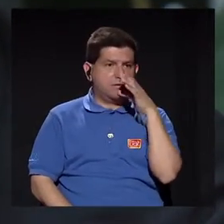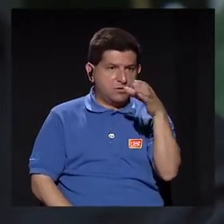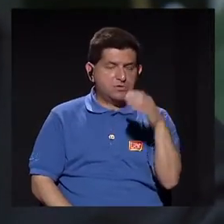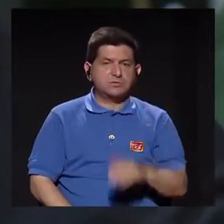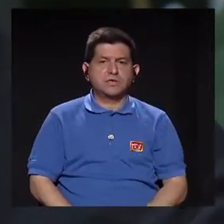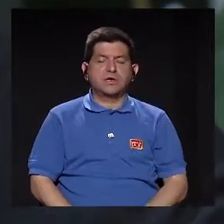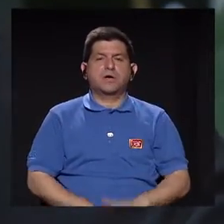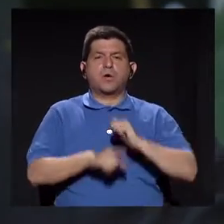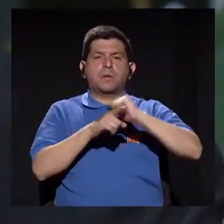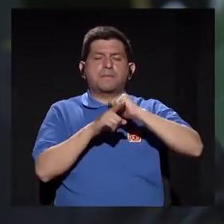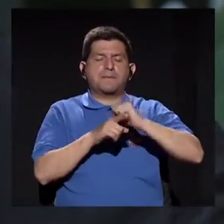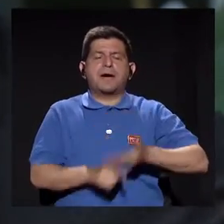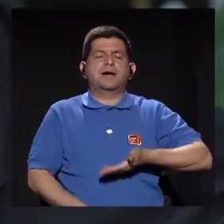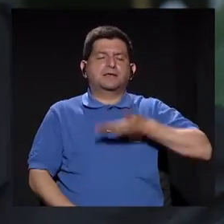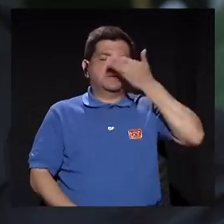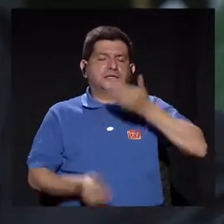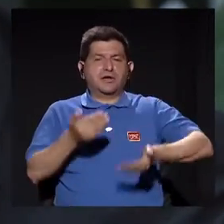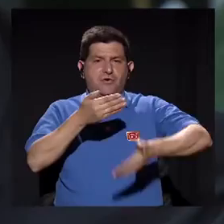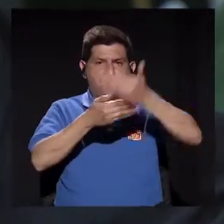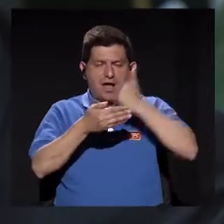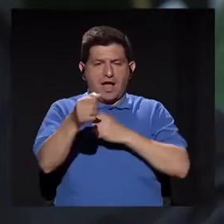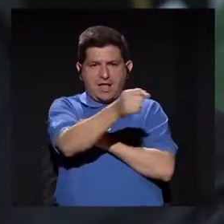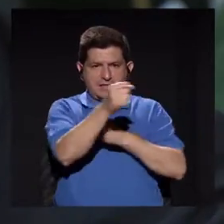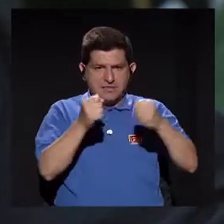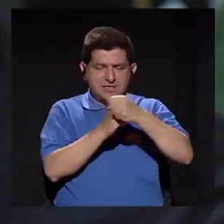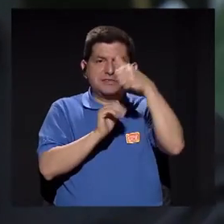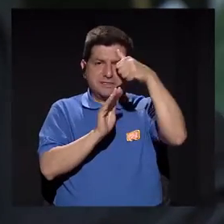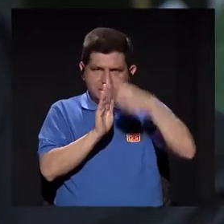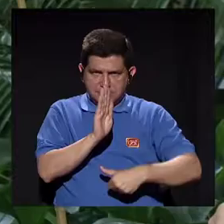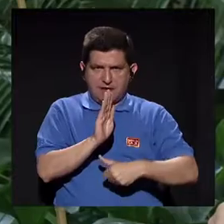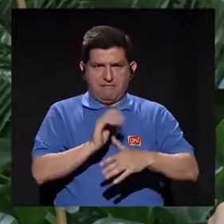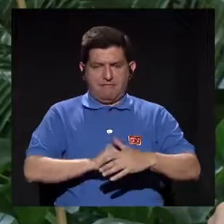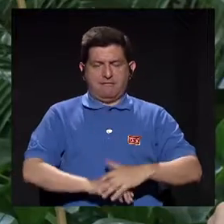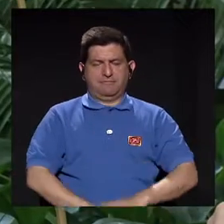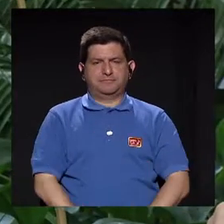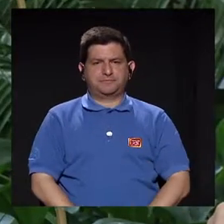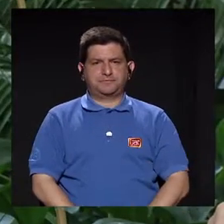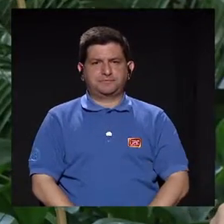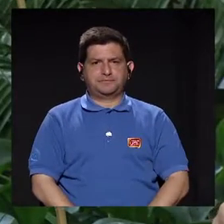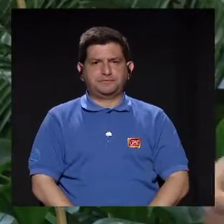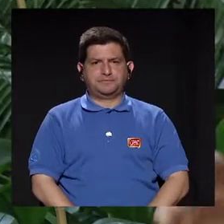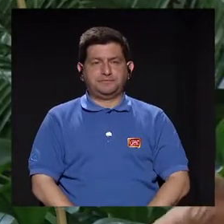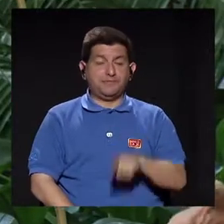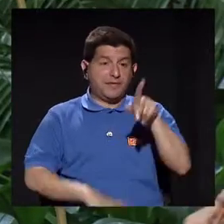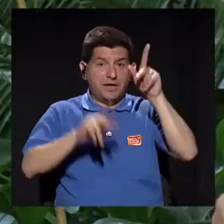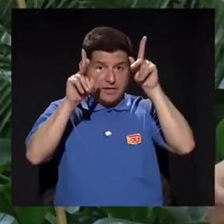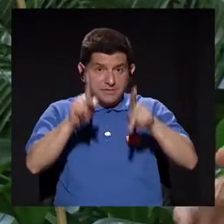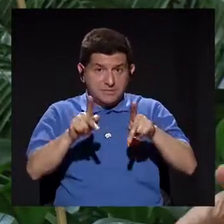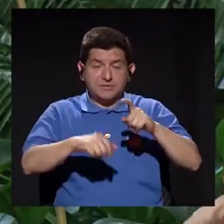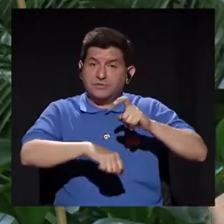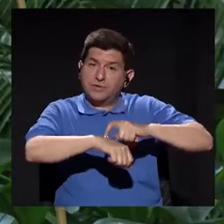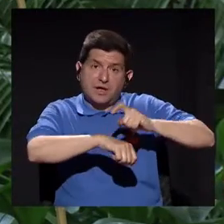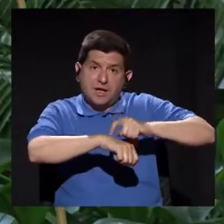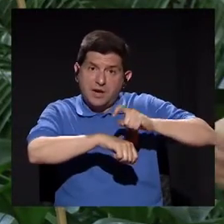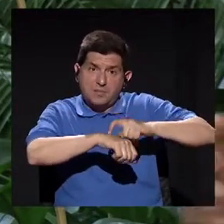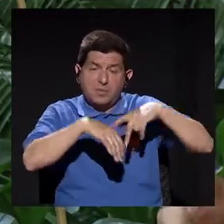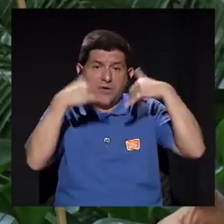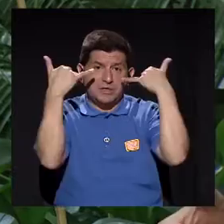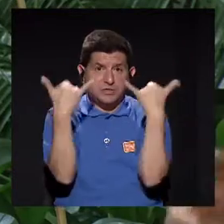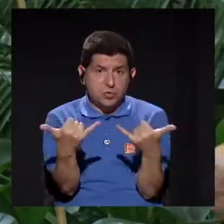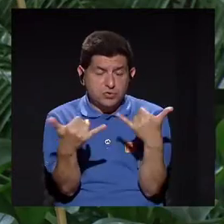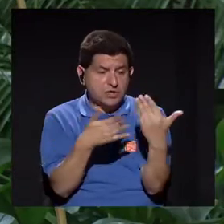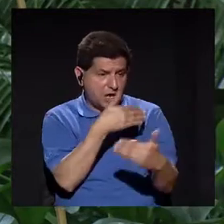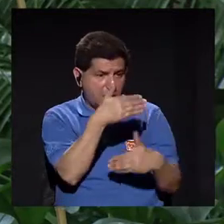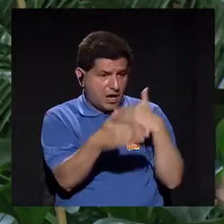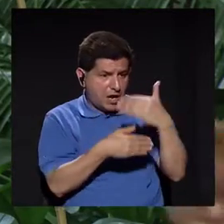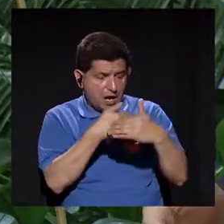recomendamos ejercicios respiratorios antes de llevarlo a sala de operaciones. De tal manera que ese paciente cuando pase